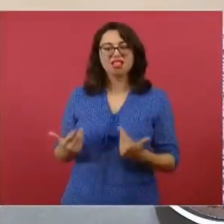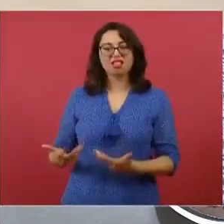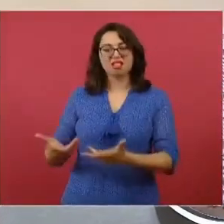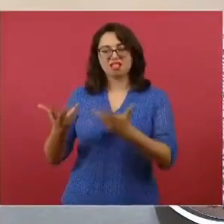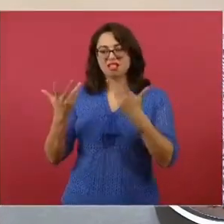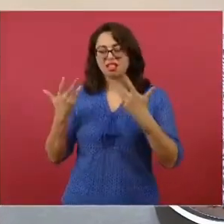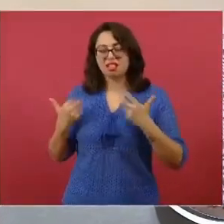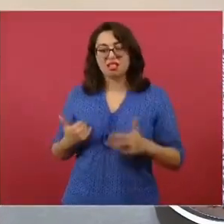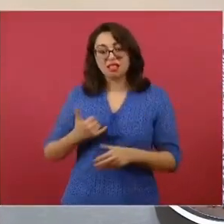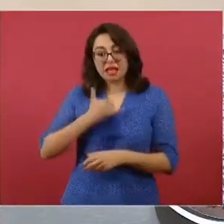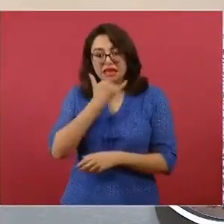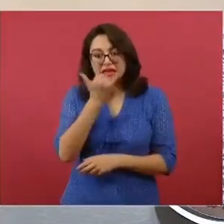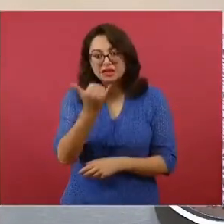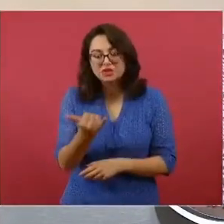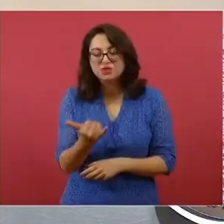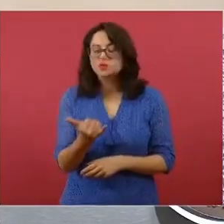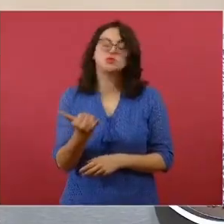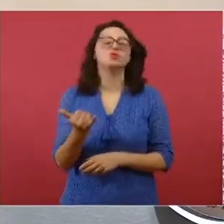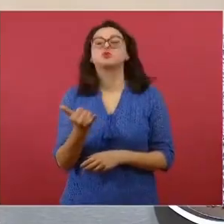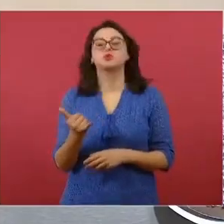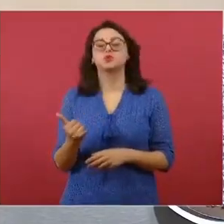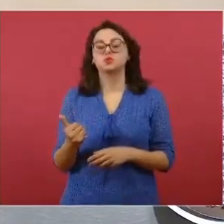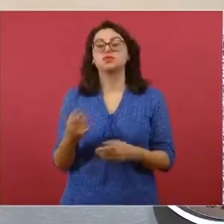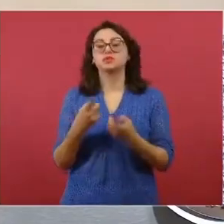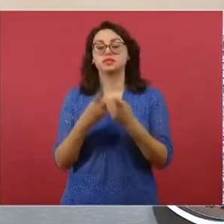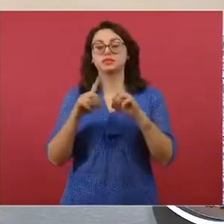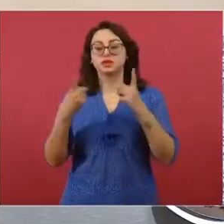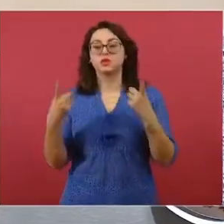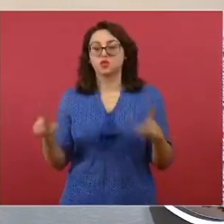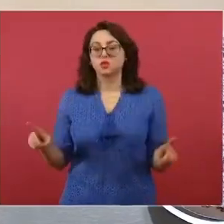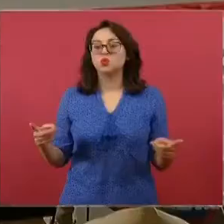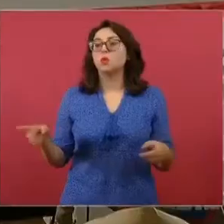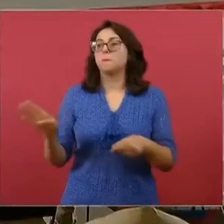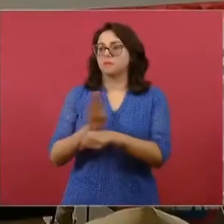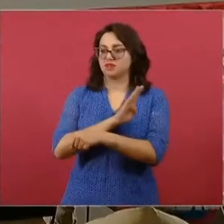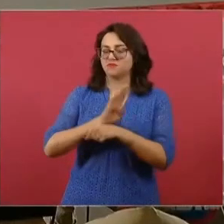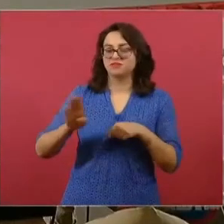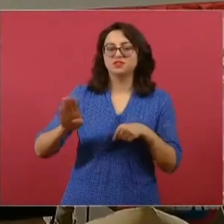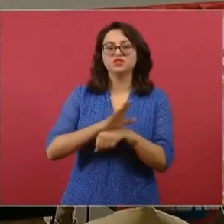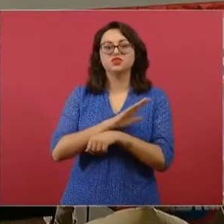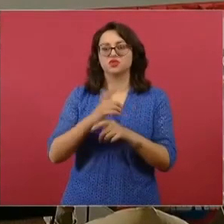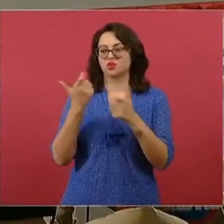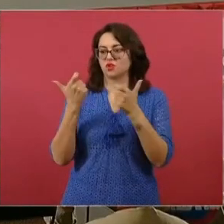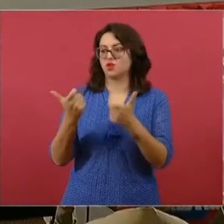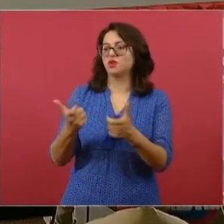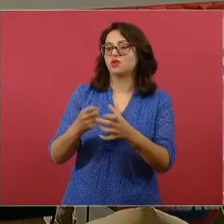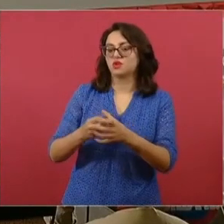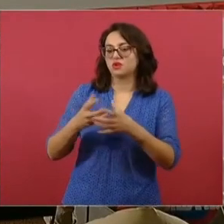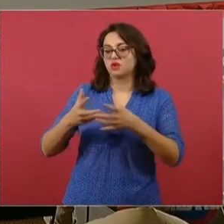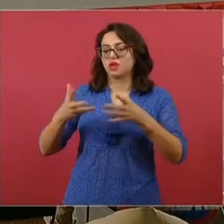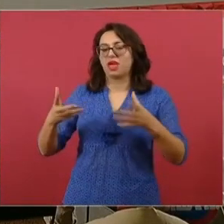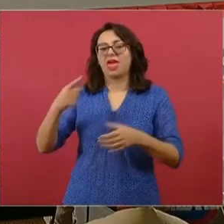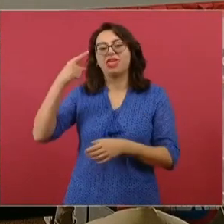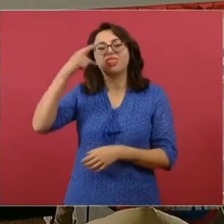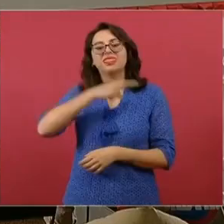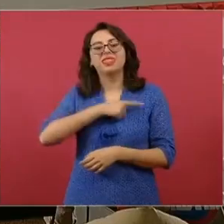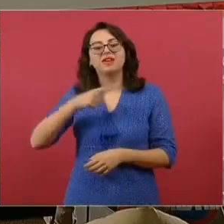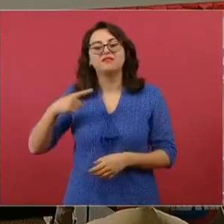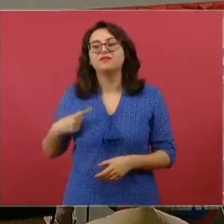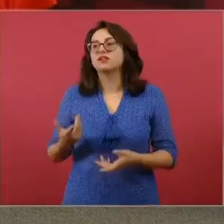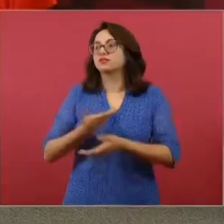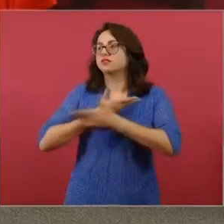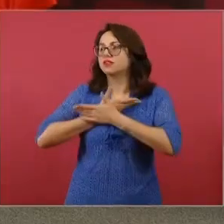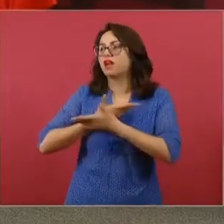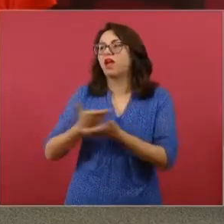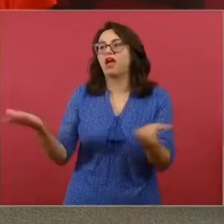responsabilidad histórica de que esta vez los beneficios del desarrollo y la prosperidad sean para todas y sean para todos y nos comprometemos